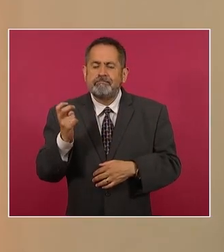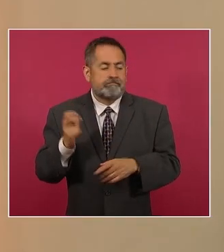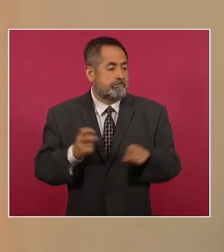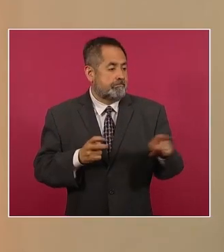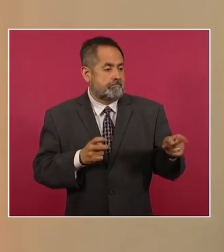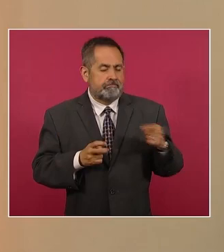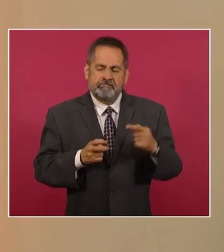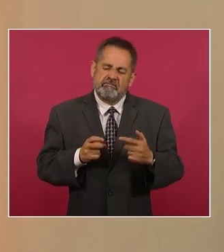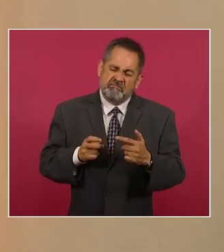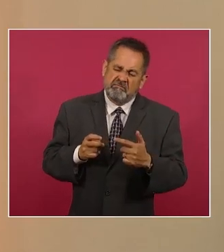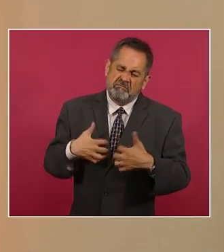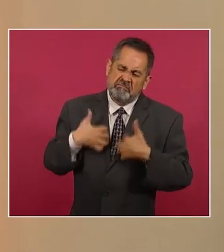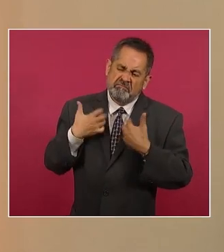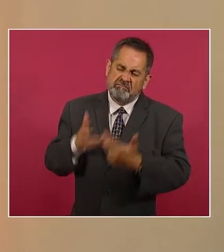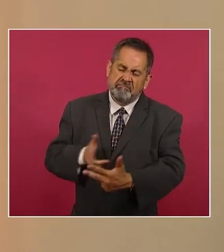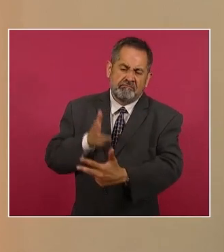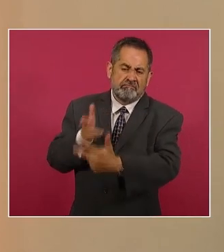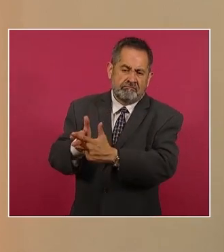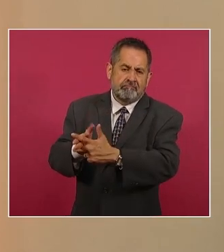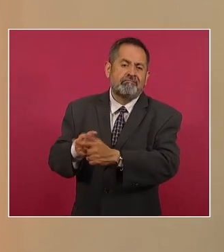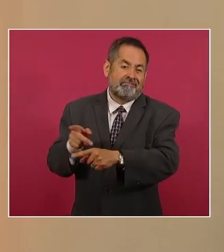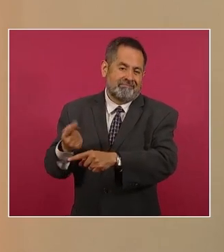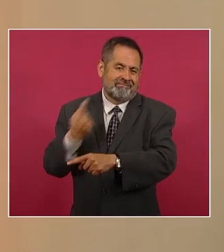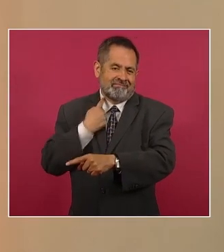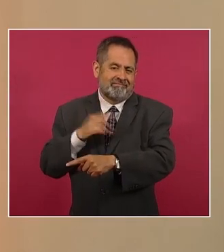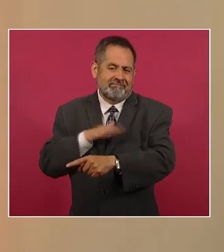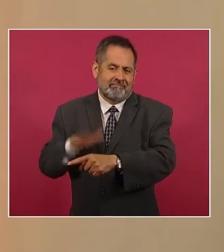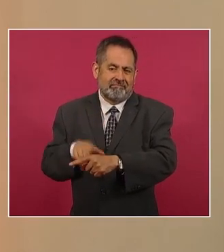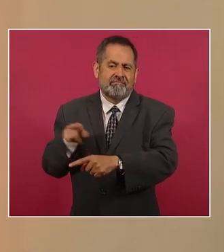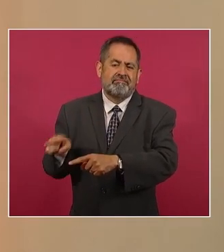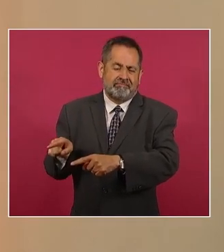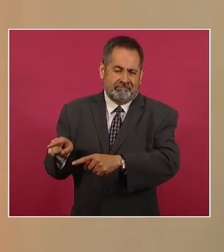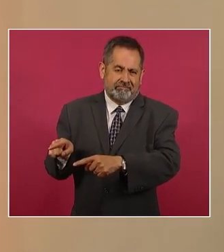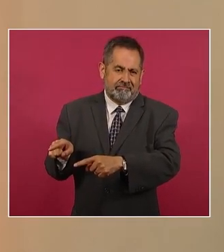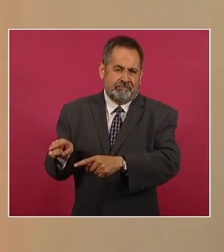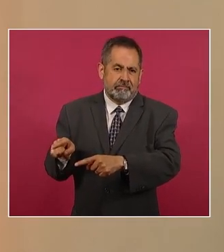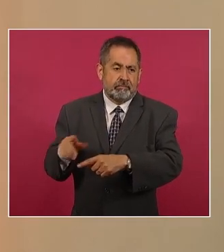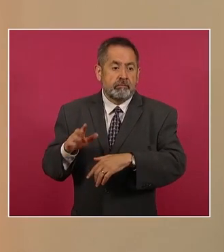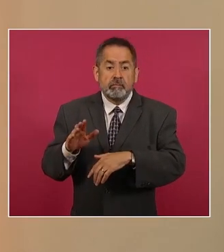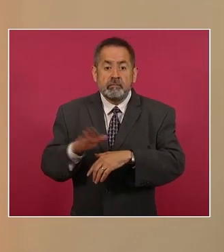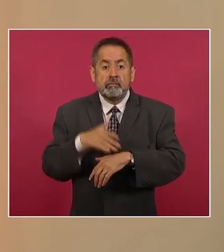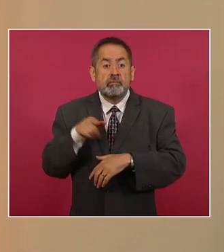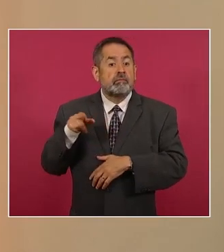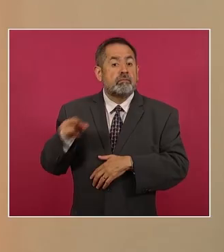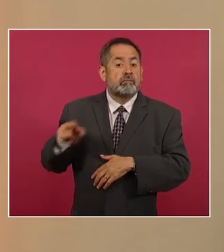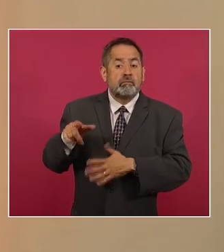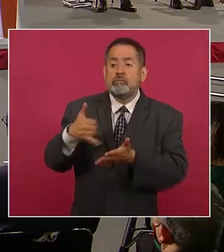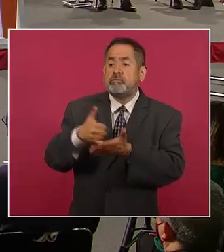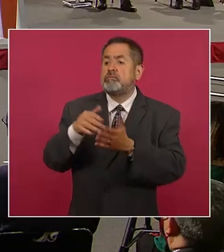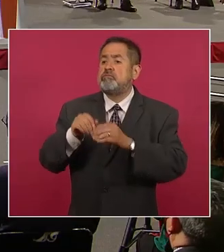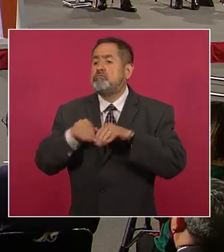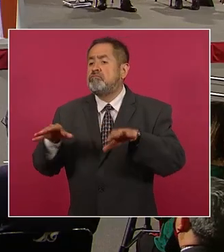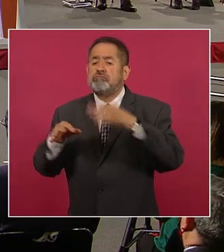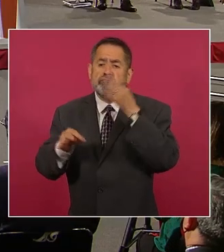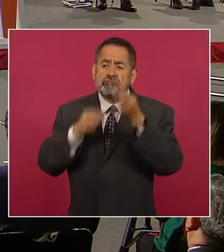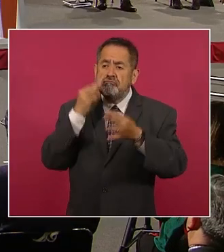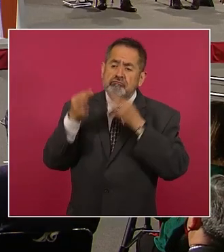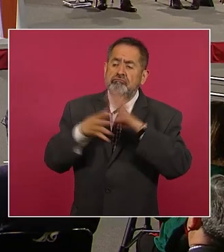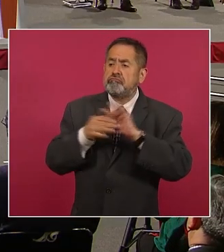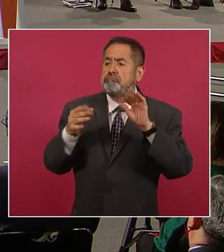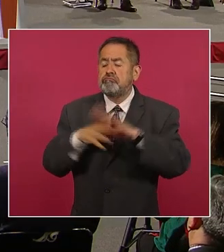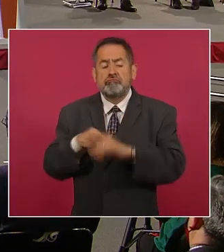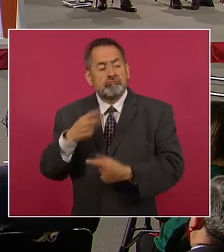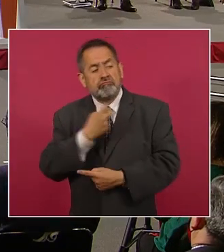asesinato de Eber Fernando López habría sido publicaciones que realizó y que